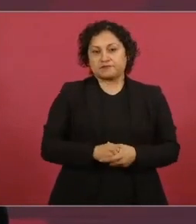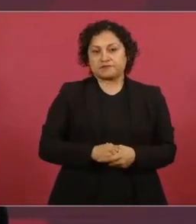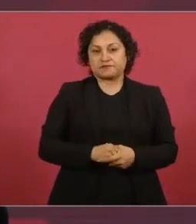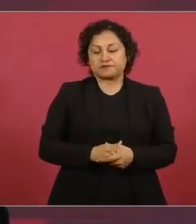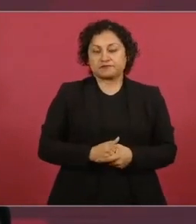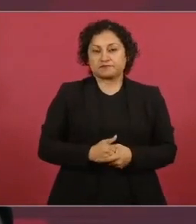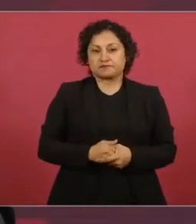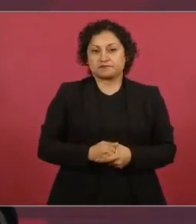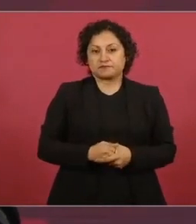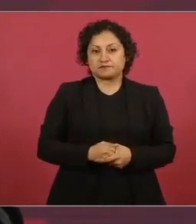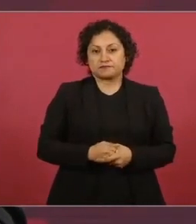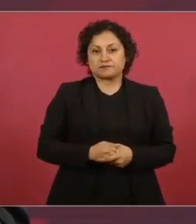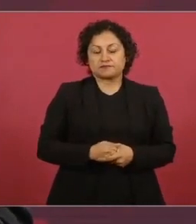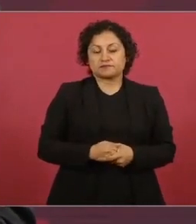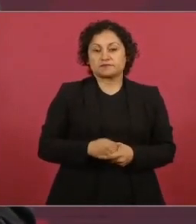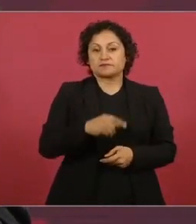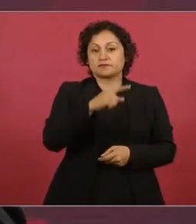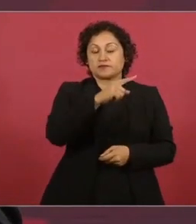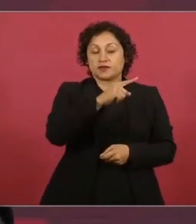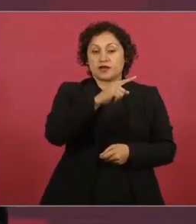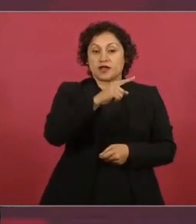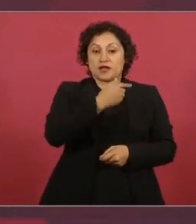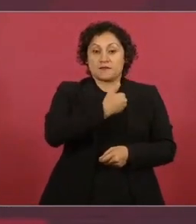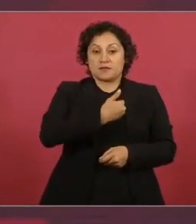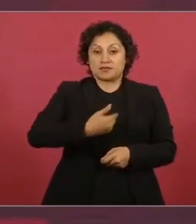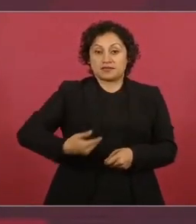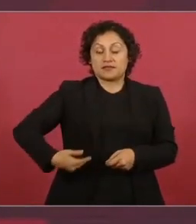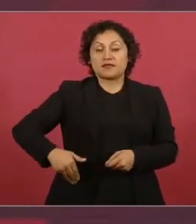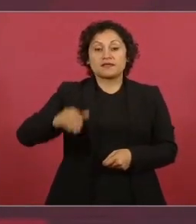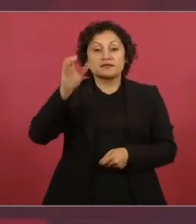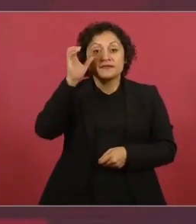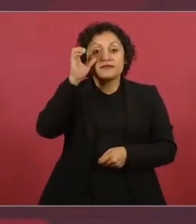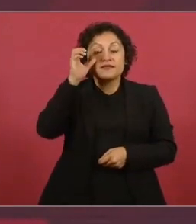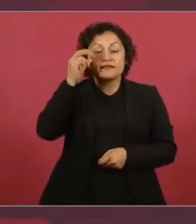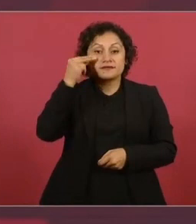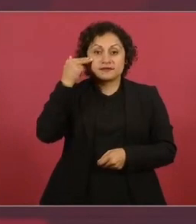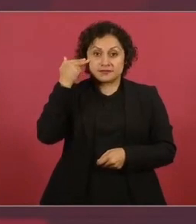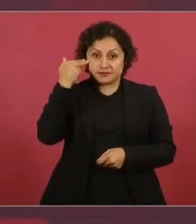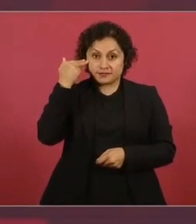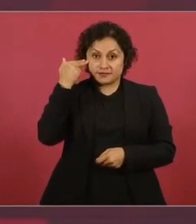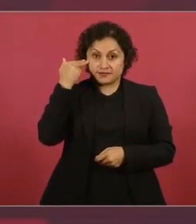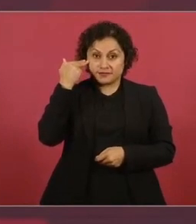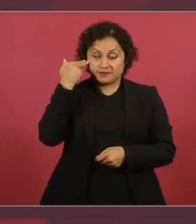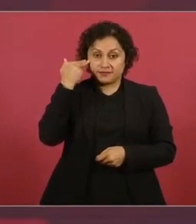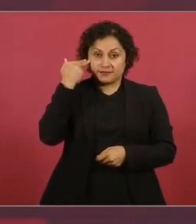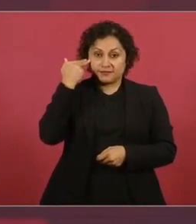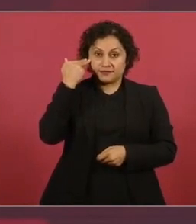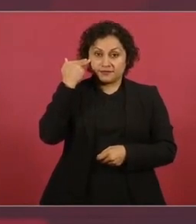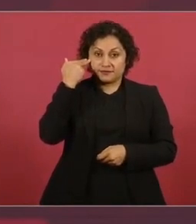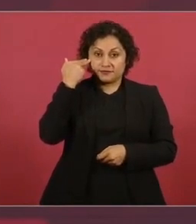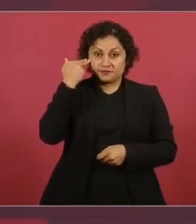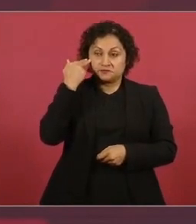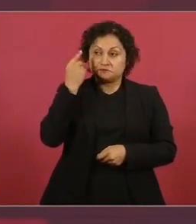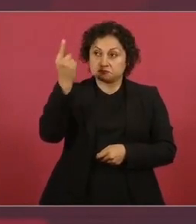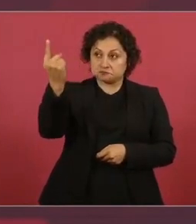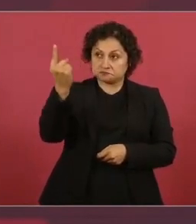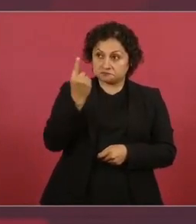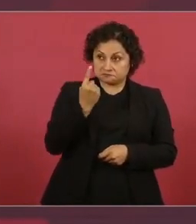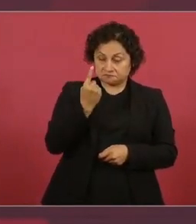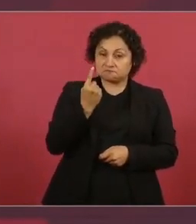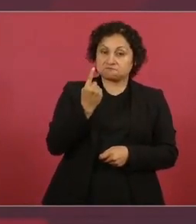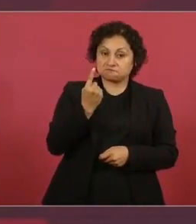El Presidente de China nos dio un trato especial.